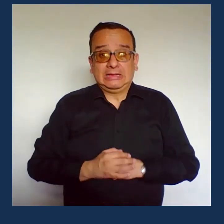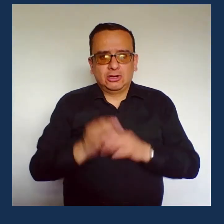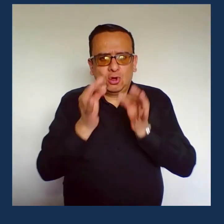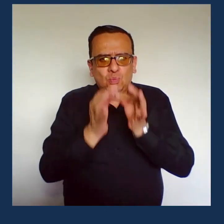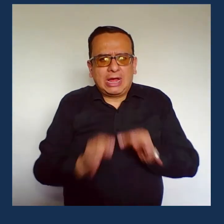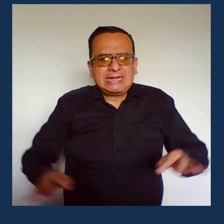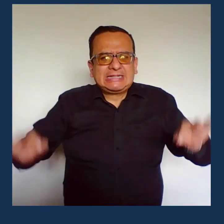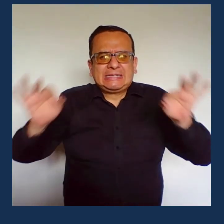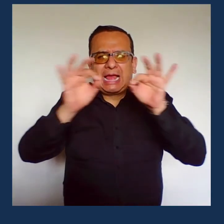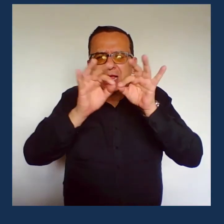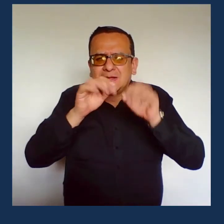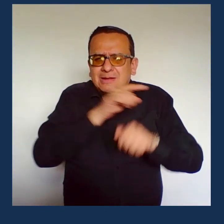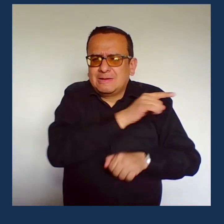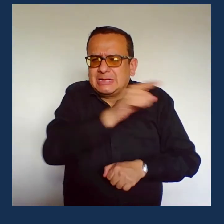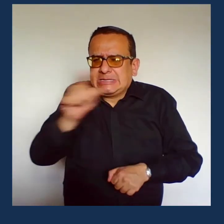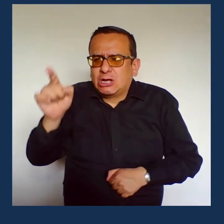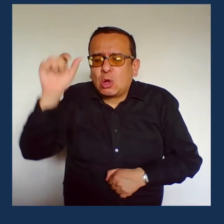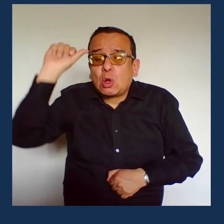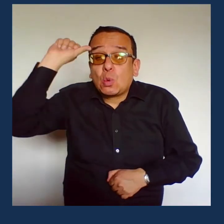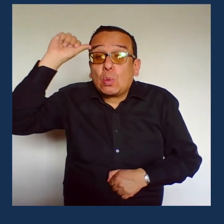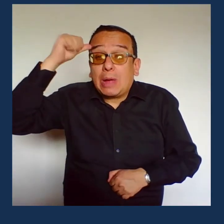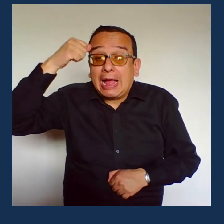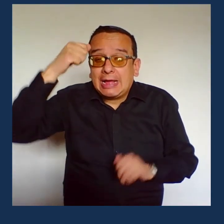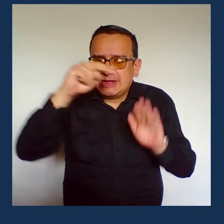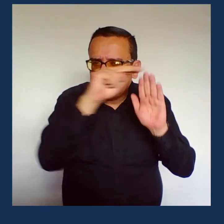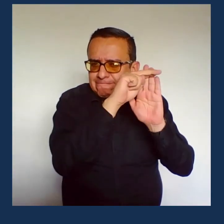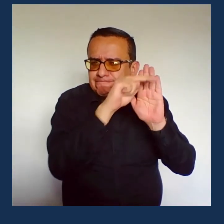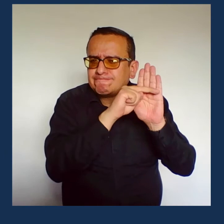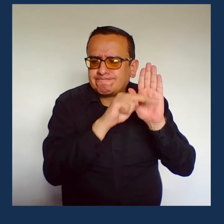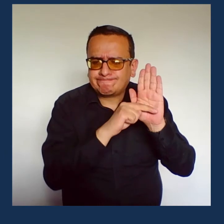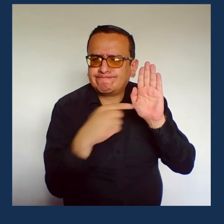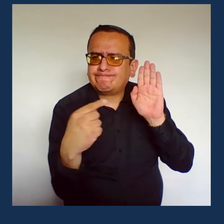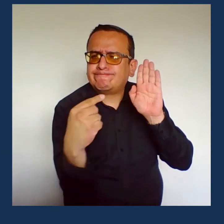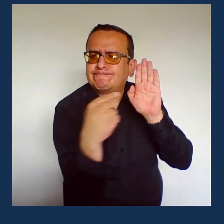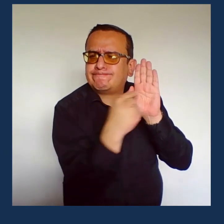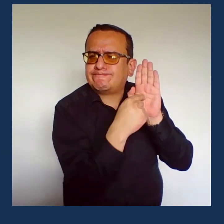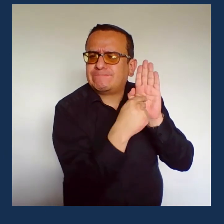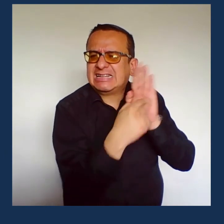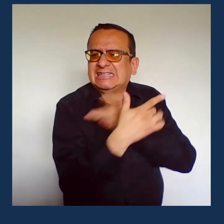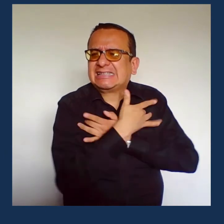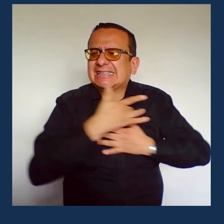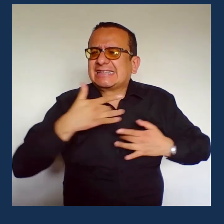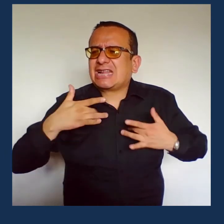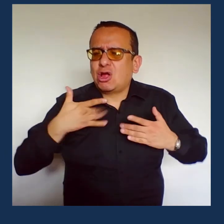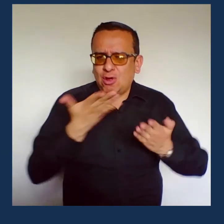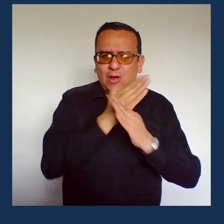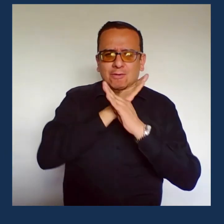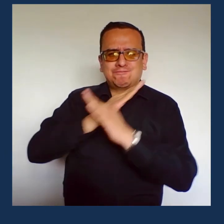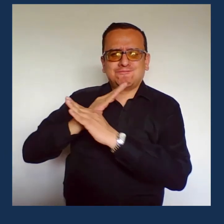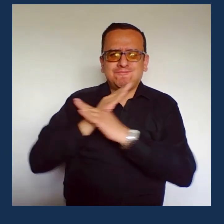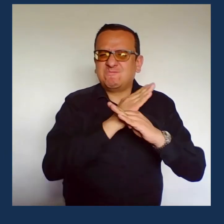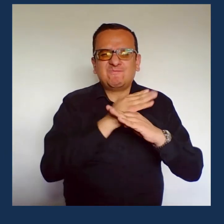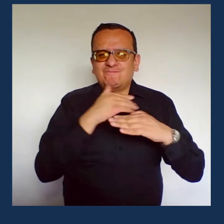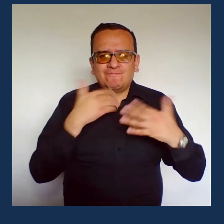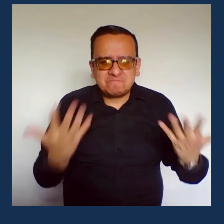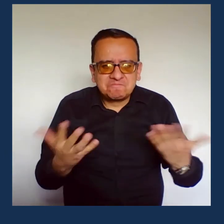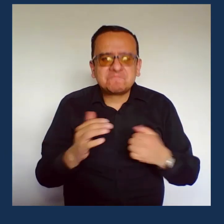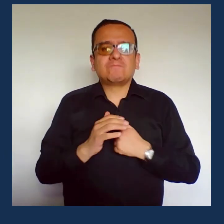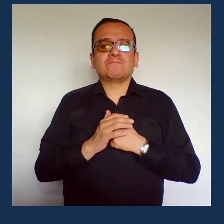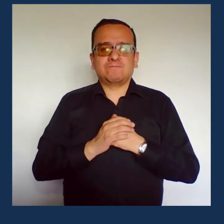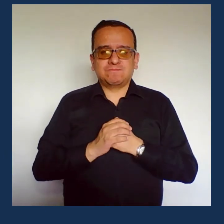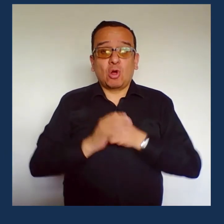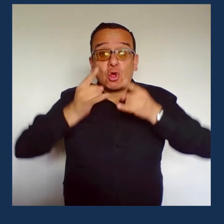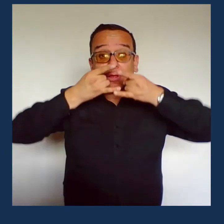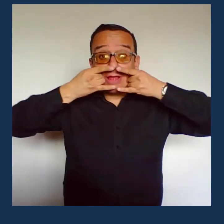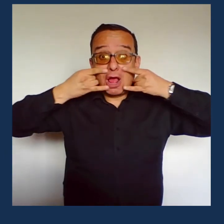Es importante recordar que debemos aplicar los protocolos de bioseguridad para evitar el